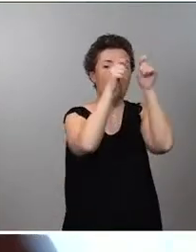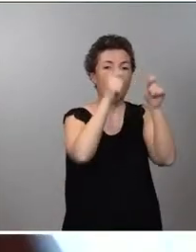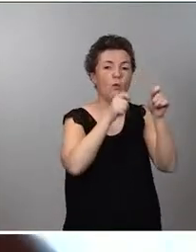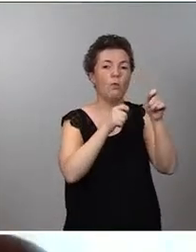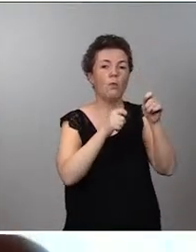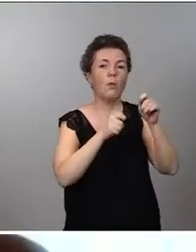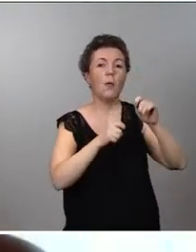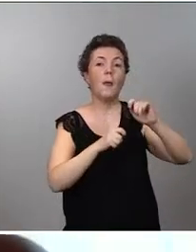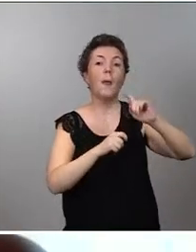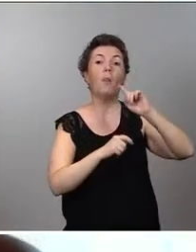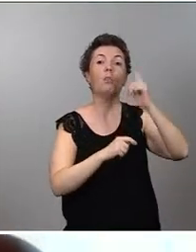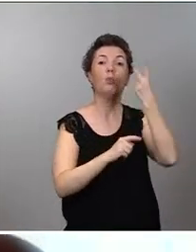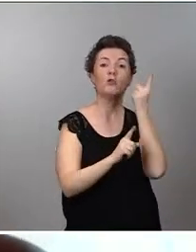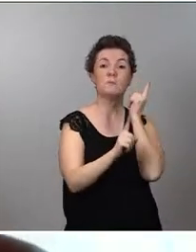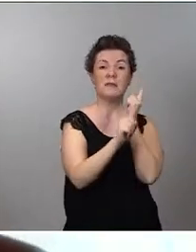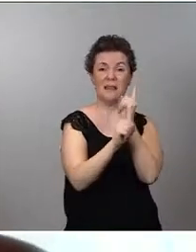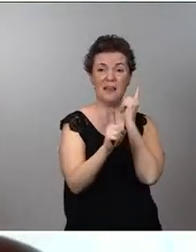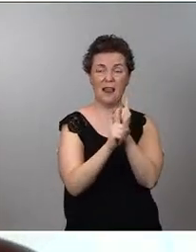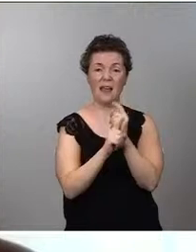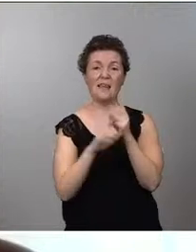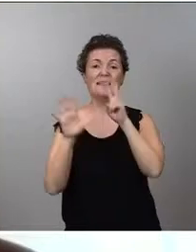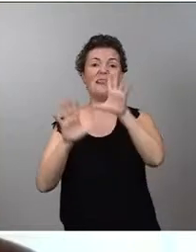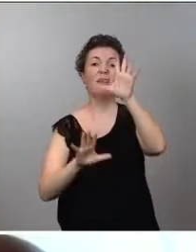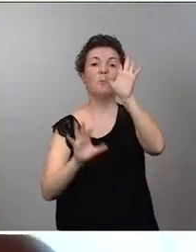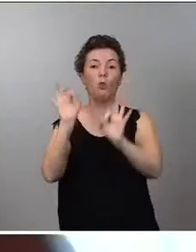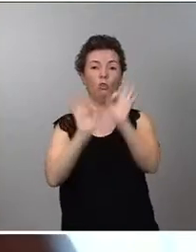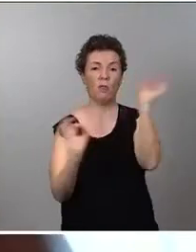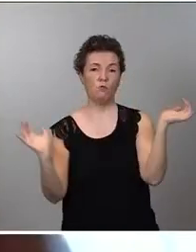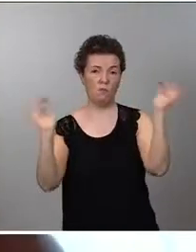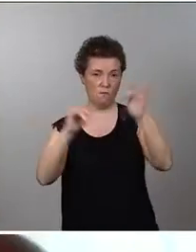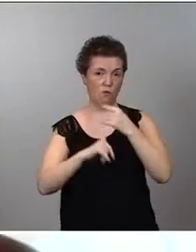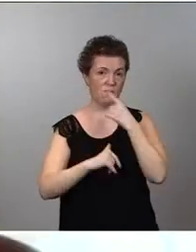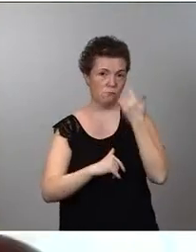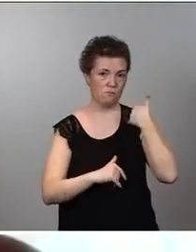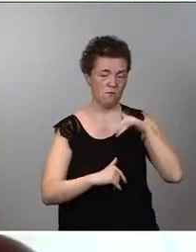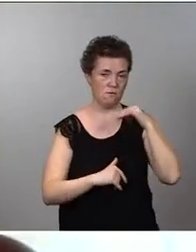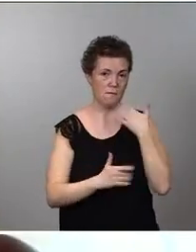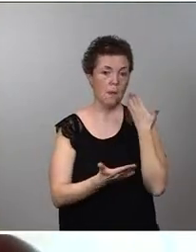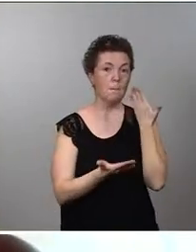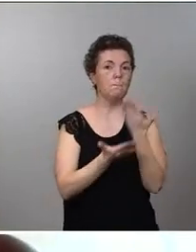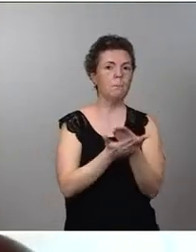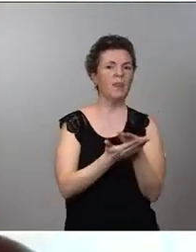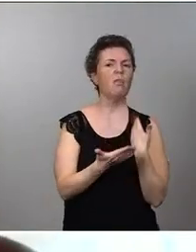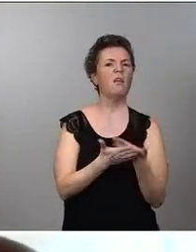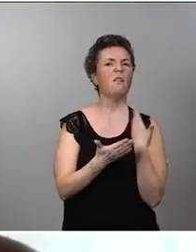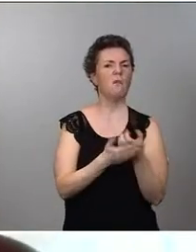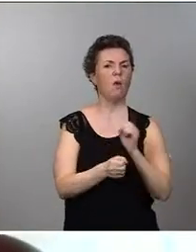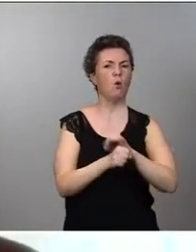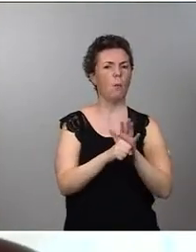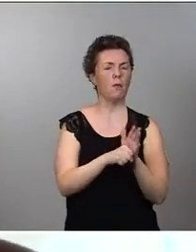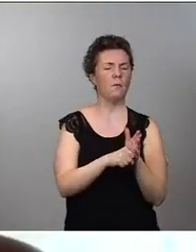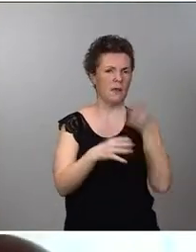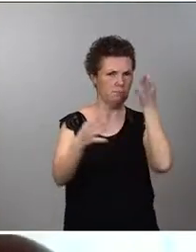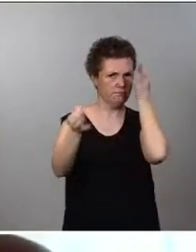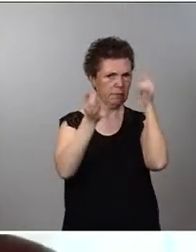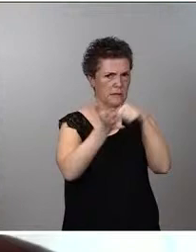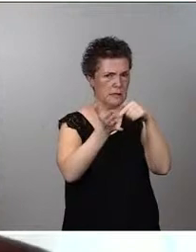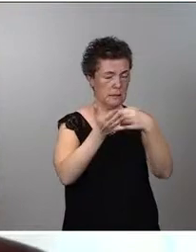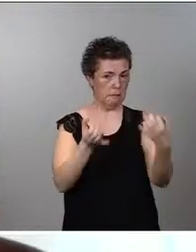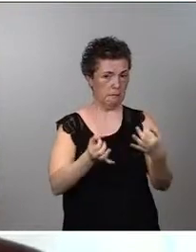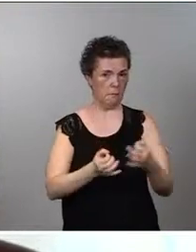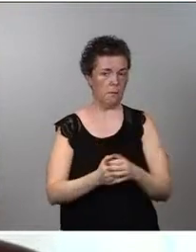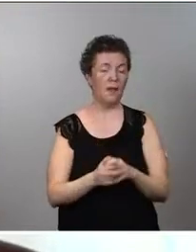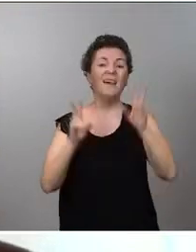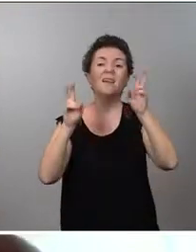partidos de liga van a ser al 75% de aforo y que se va a pedir incluso el certificado de vacunación. Sobre esto,